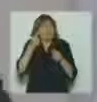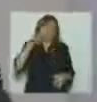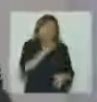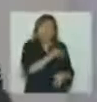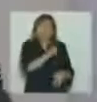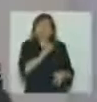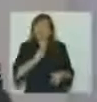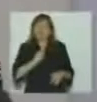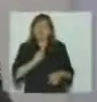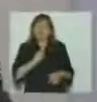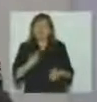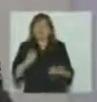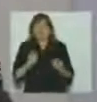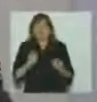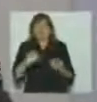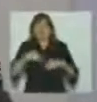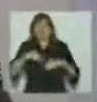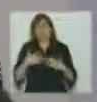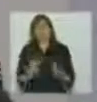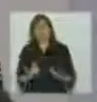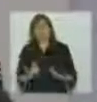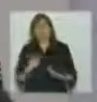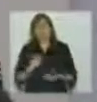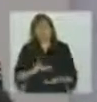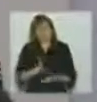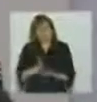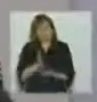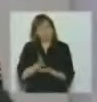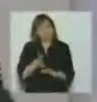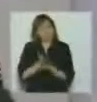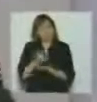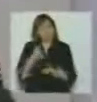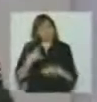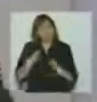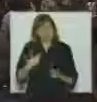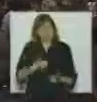yo voy a aflojar y no seguir adelante por eso